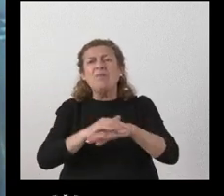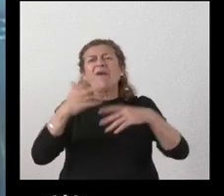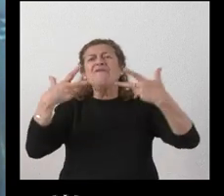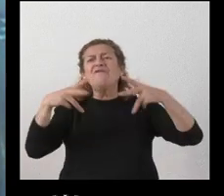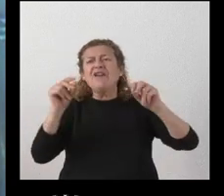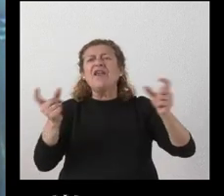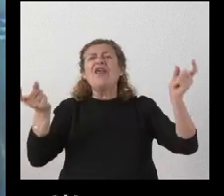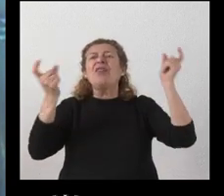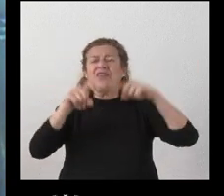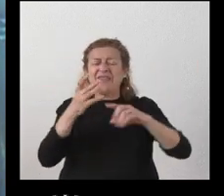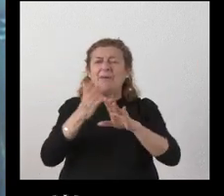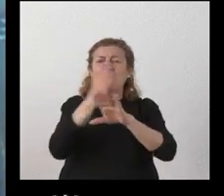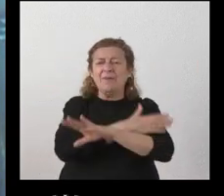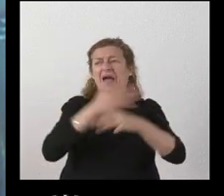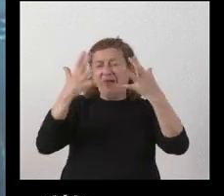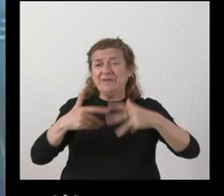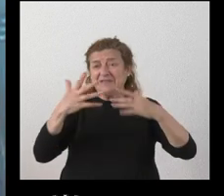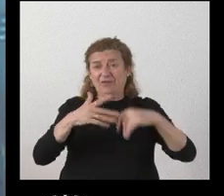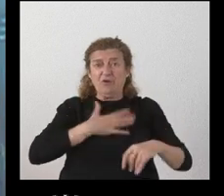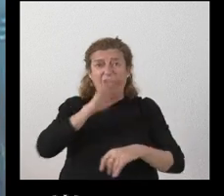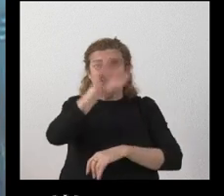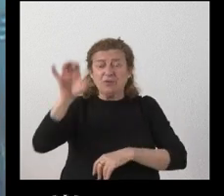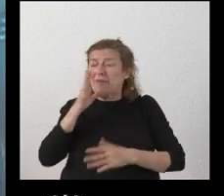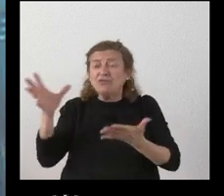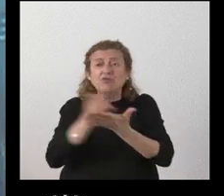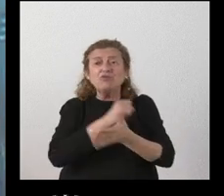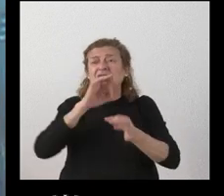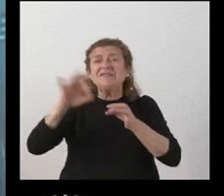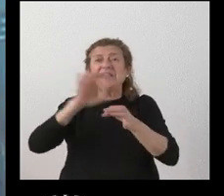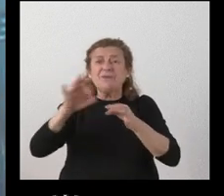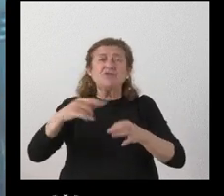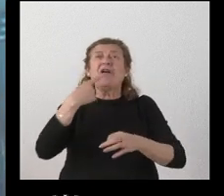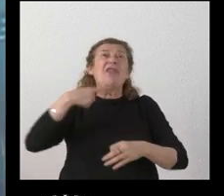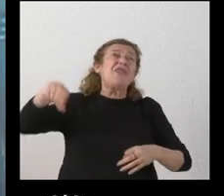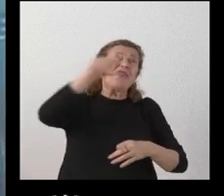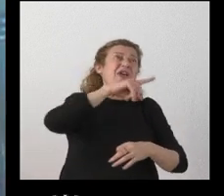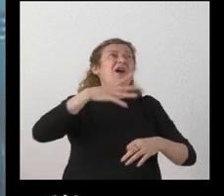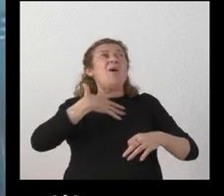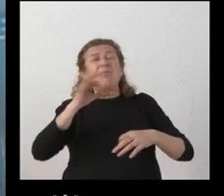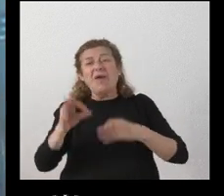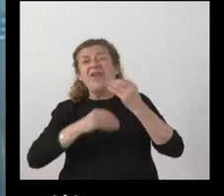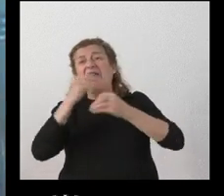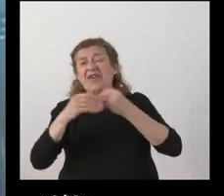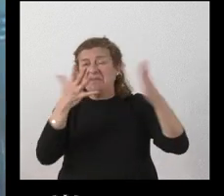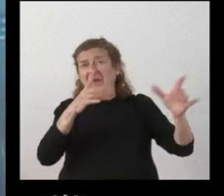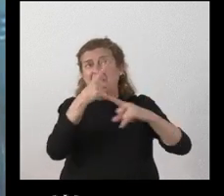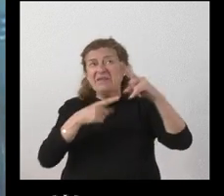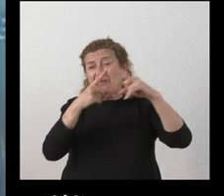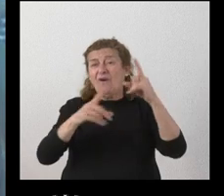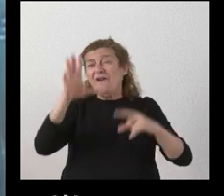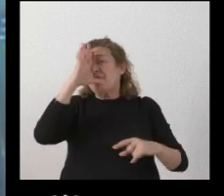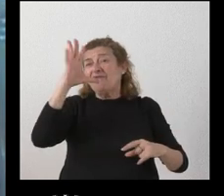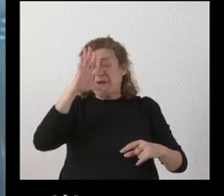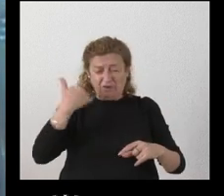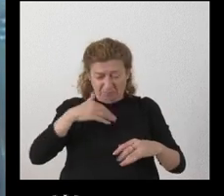previa en la administración autonómica para todos los servicios que se habían anunciado prioritariamente a mediados del mes de febrero ha transcurrido algo